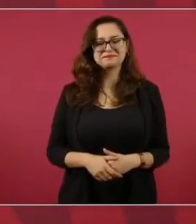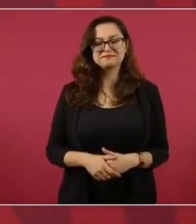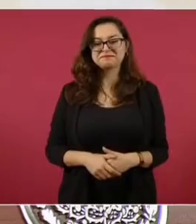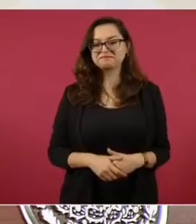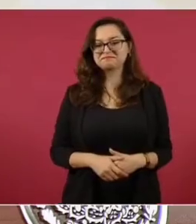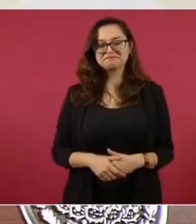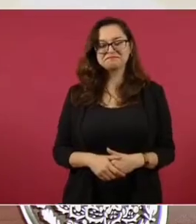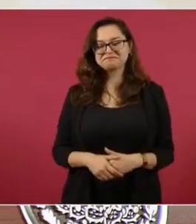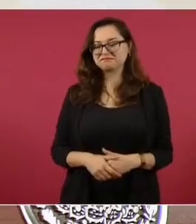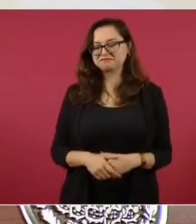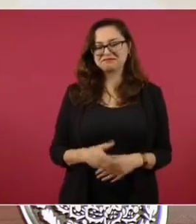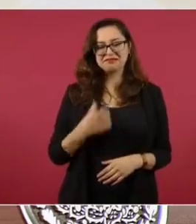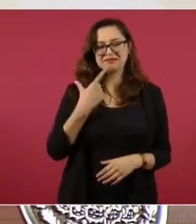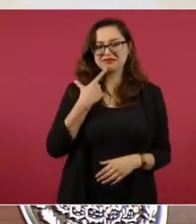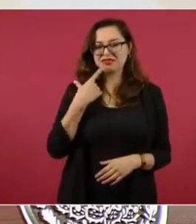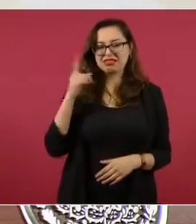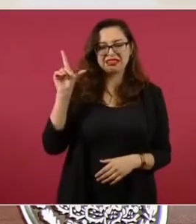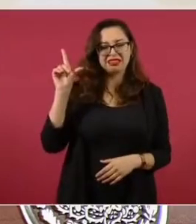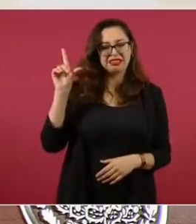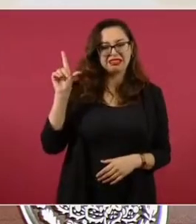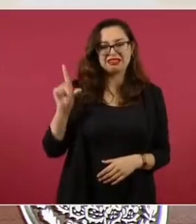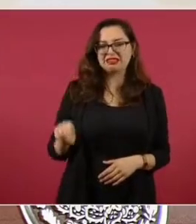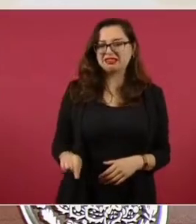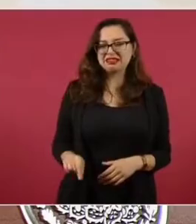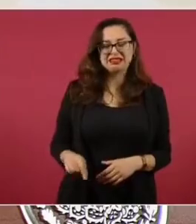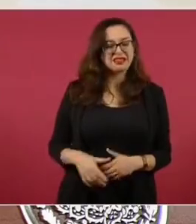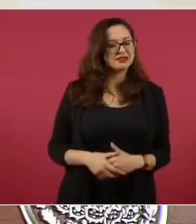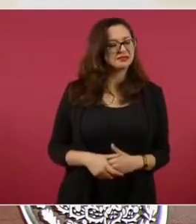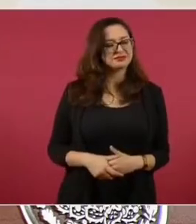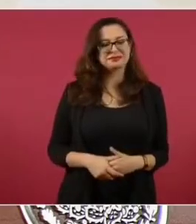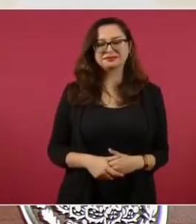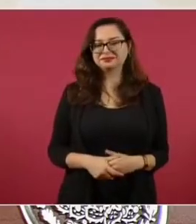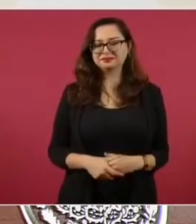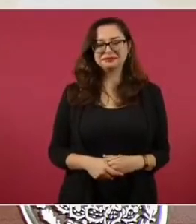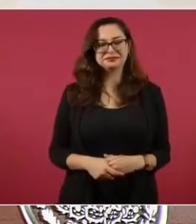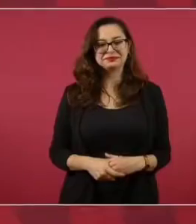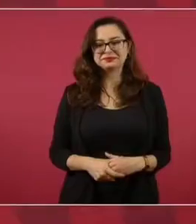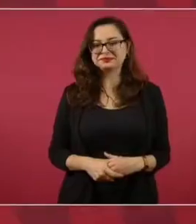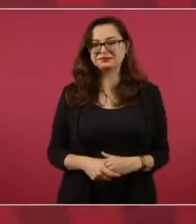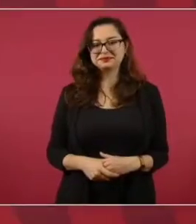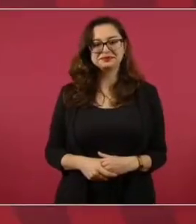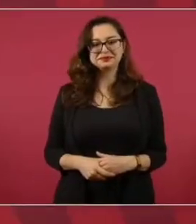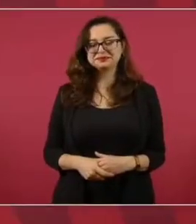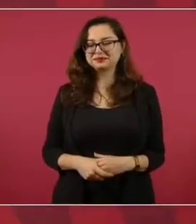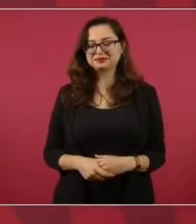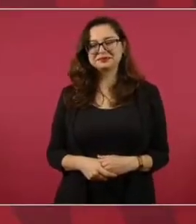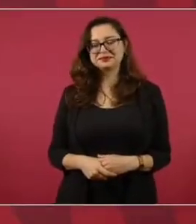eso es muy